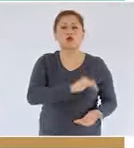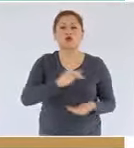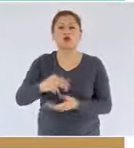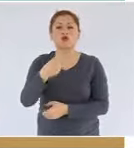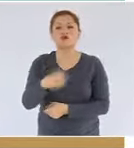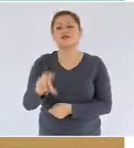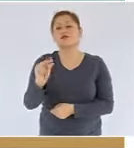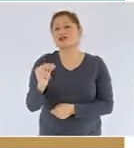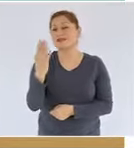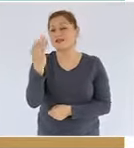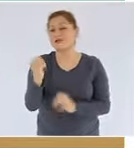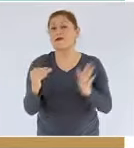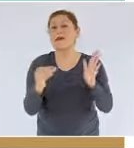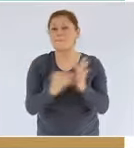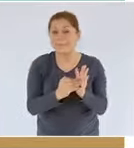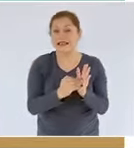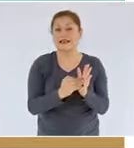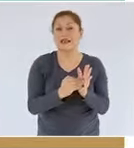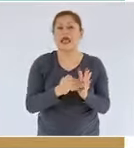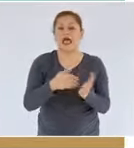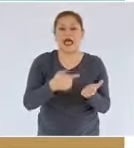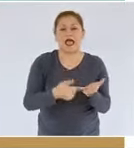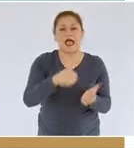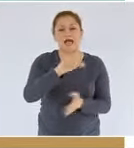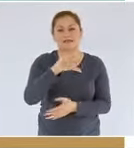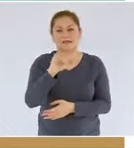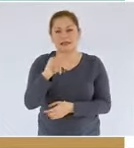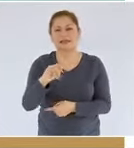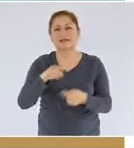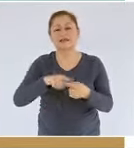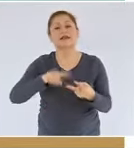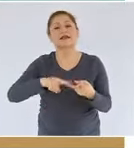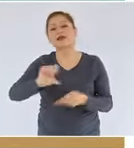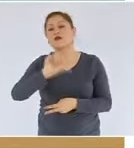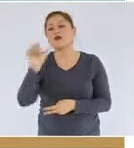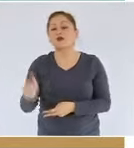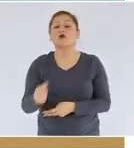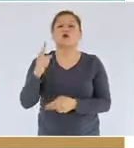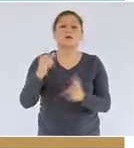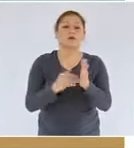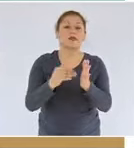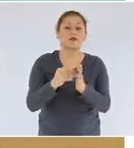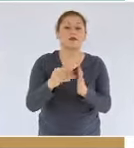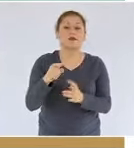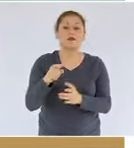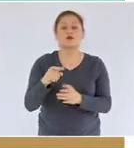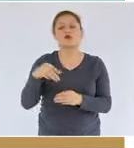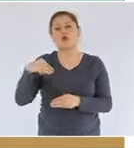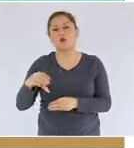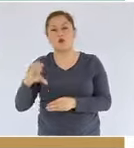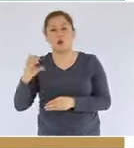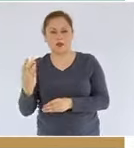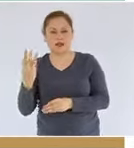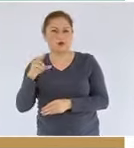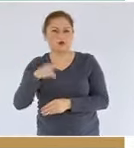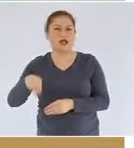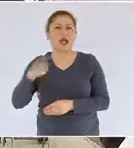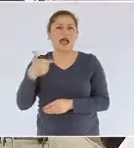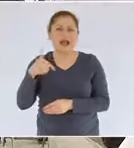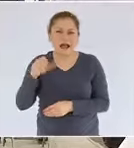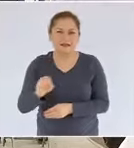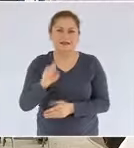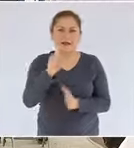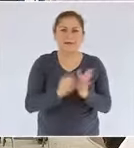aceite y mil cincuenta y ocho millones de pies cúbicos de gas por mes, por día, al mes de diciembre.